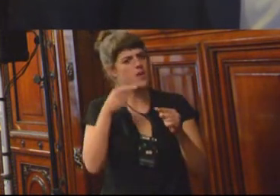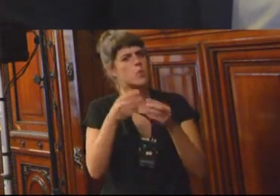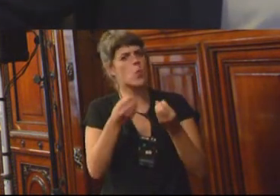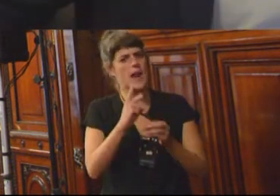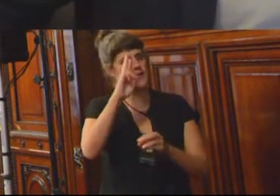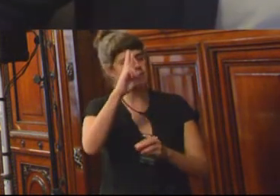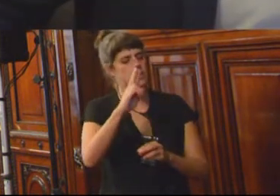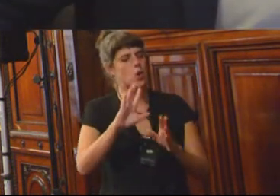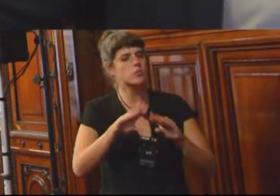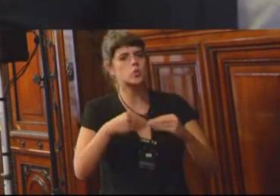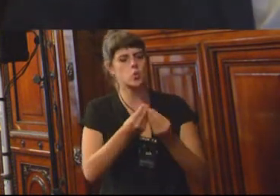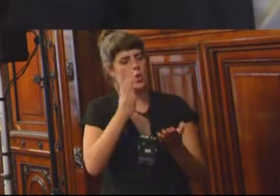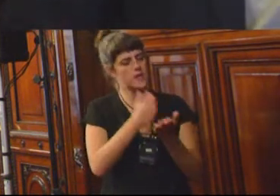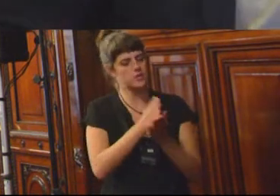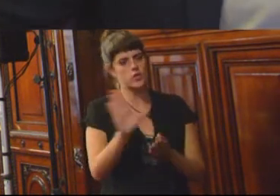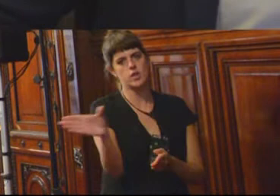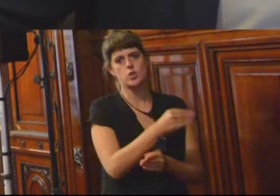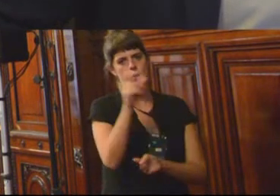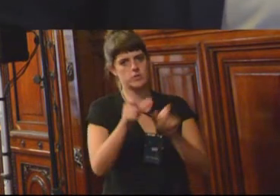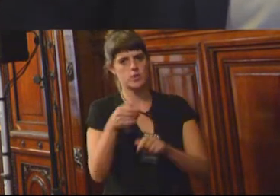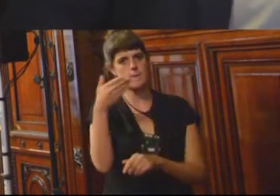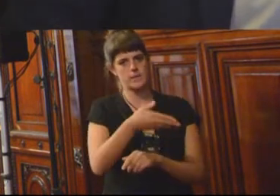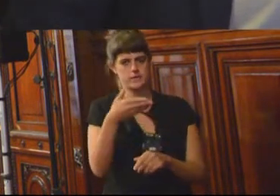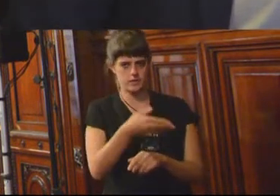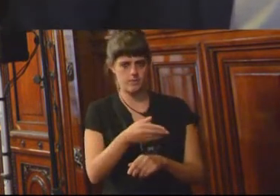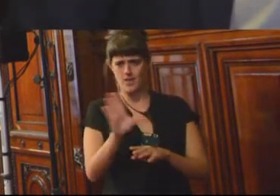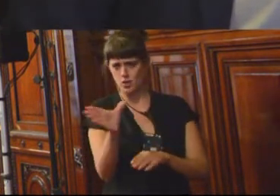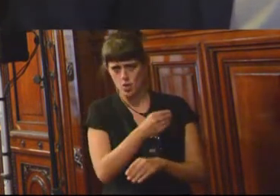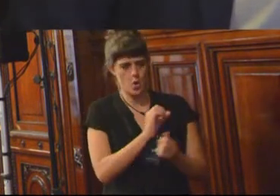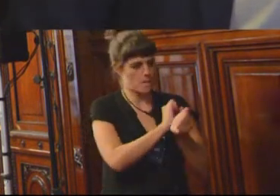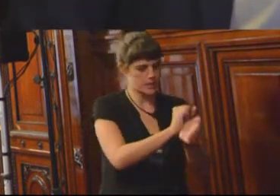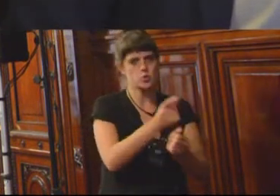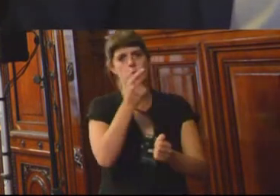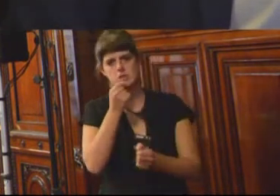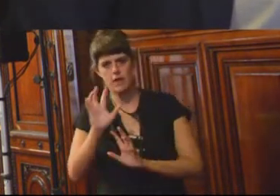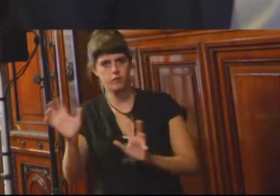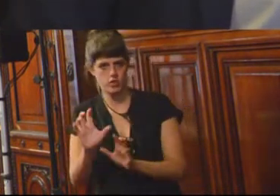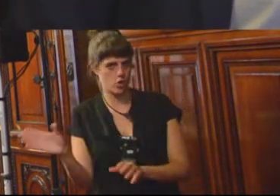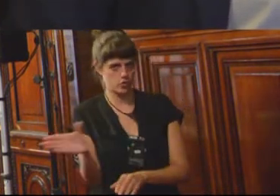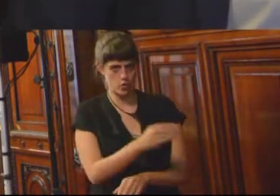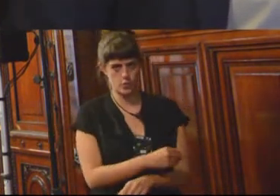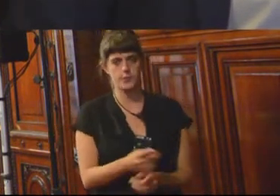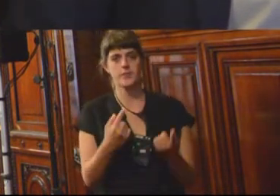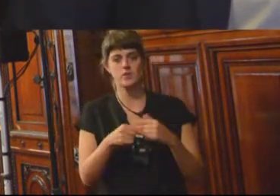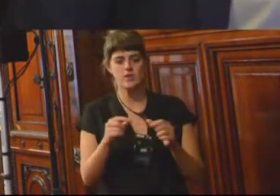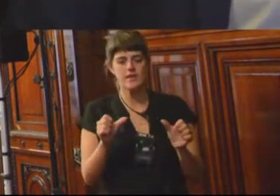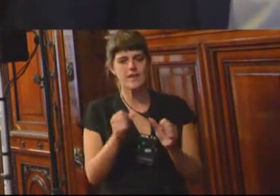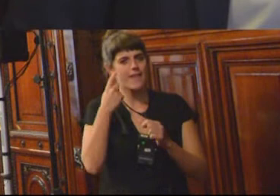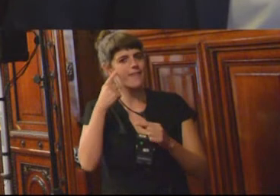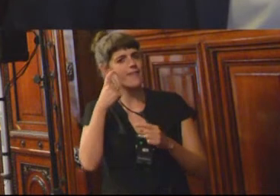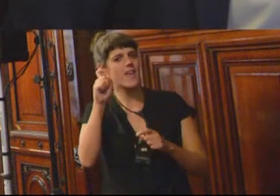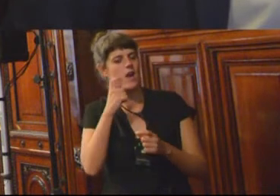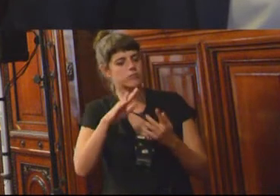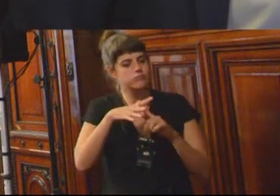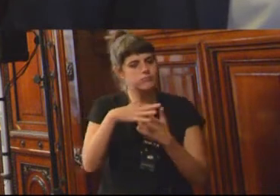participan en la propuesta. Todos los que participan en la propuesta. Policía, operadores y presos. Se trata de armar un contexto en donde los derechos puedan ser, además de